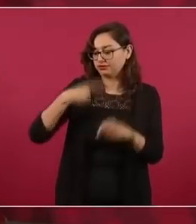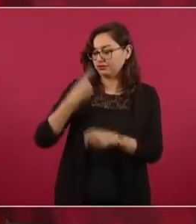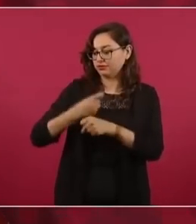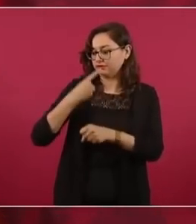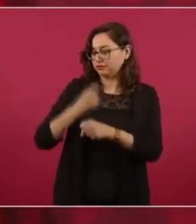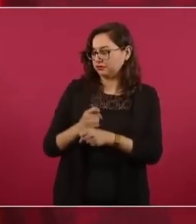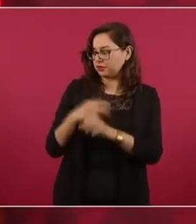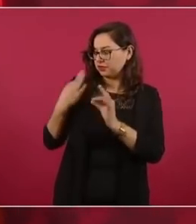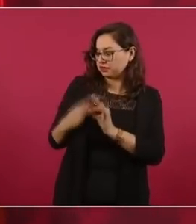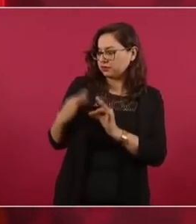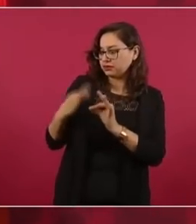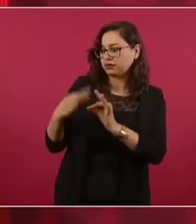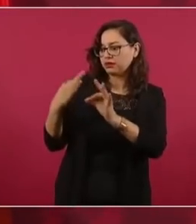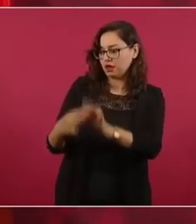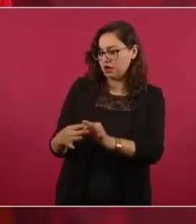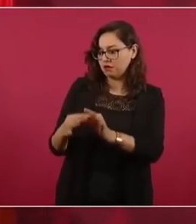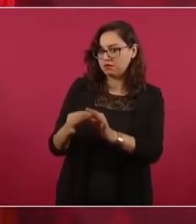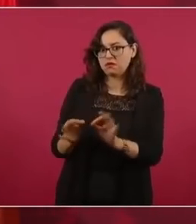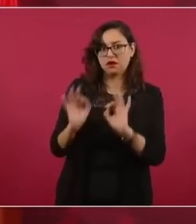y oscuridad de la casa.